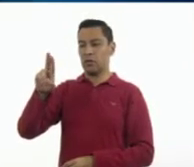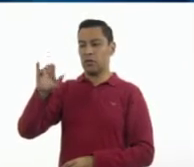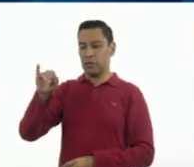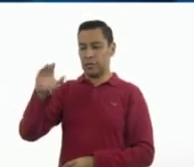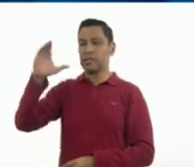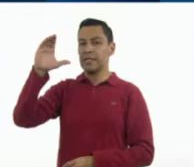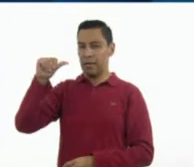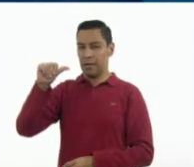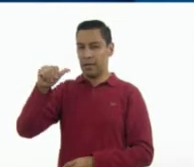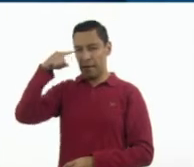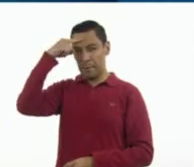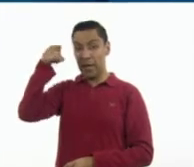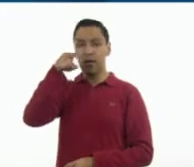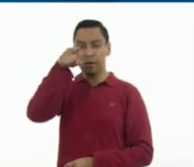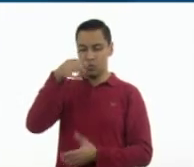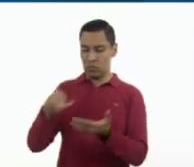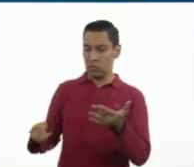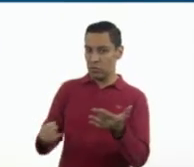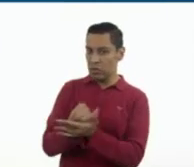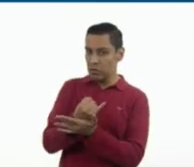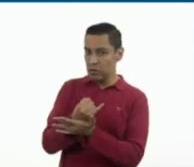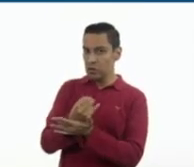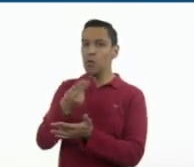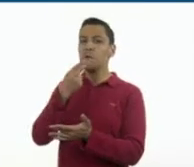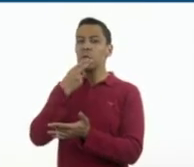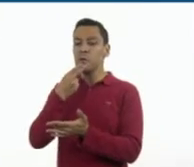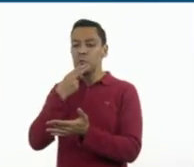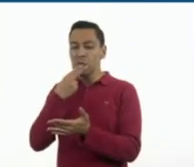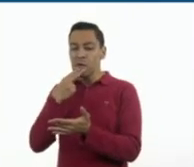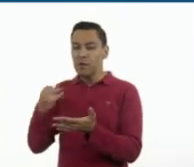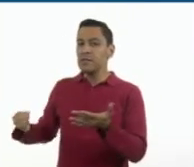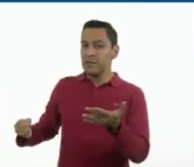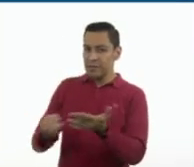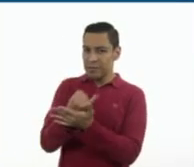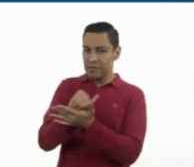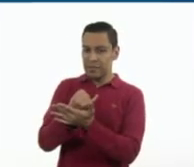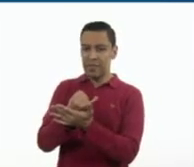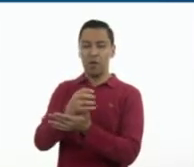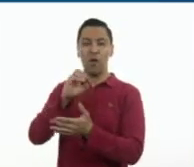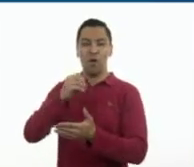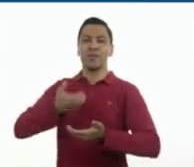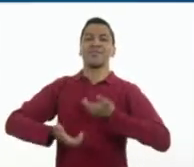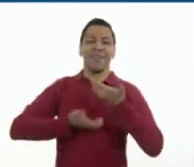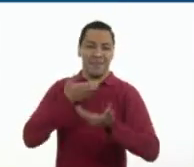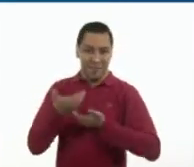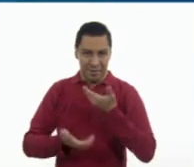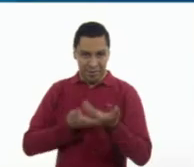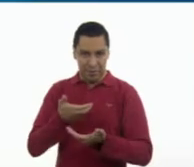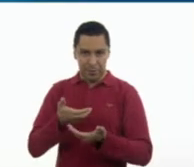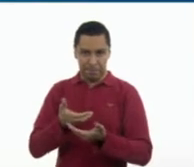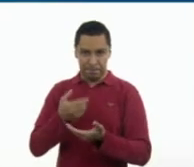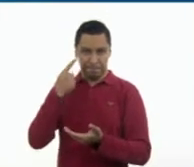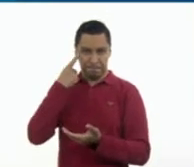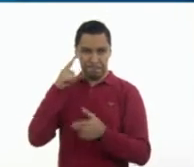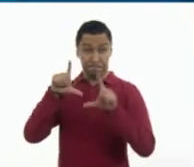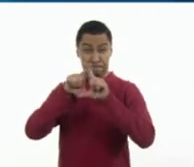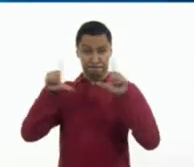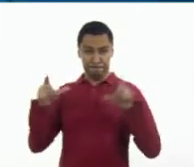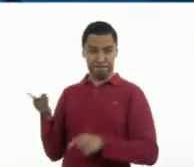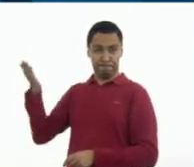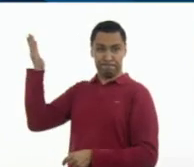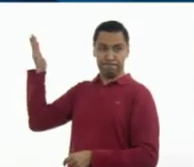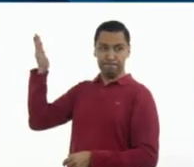decisiones al adquirir un producto o un servicio. Fíjate bien, vamos a ver precisamente